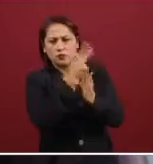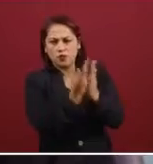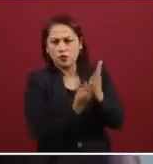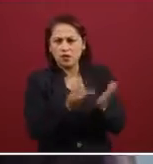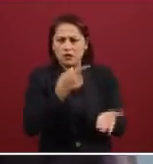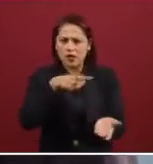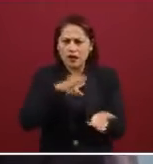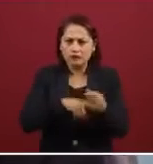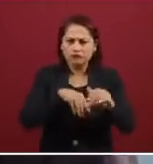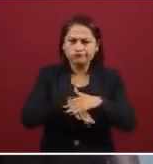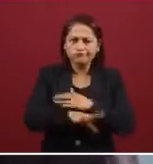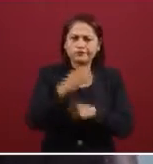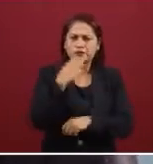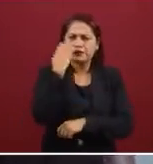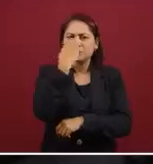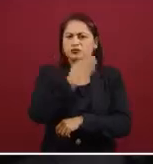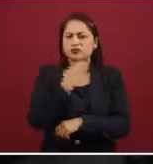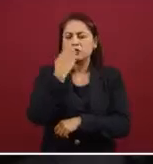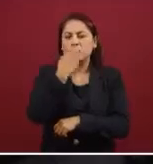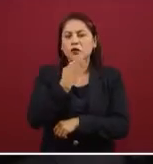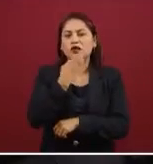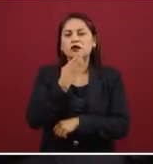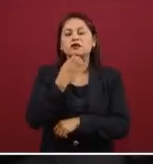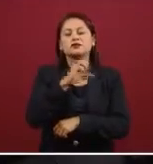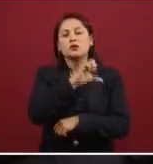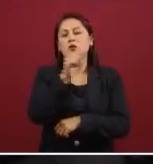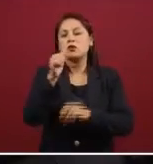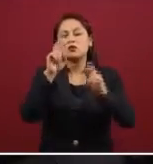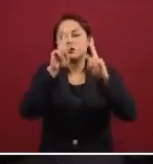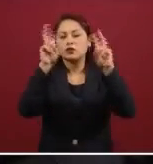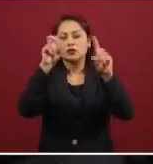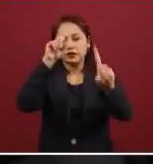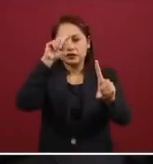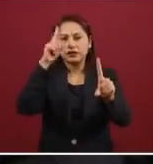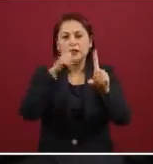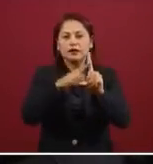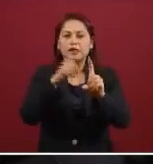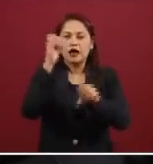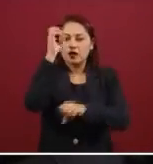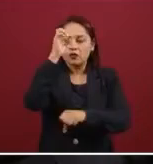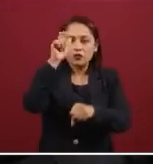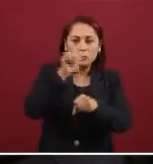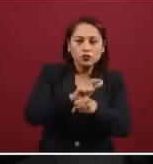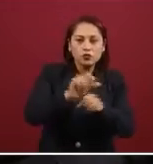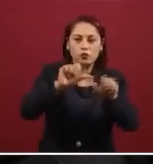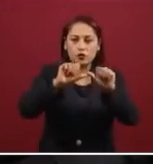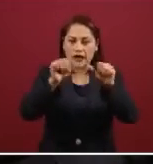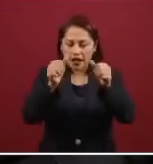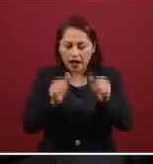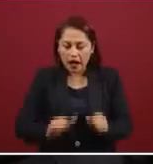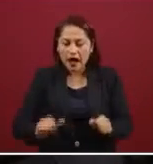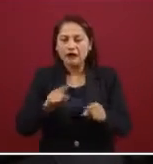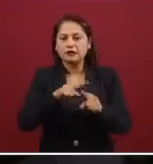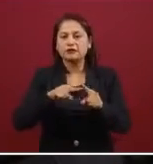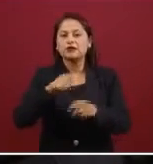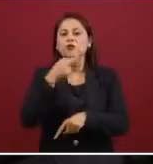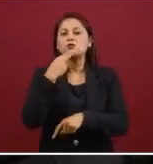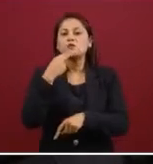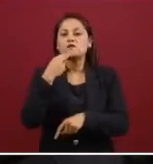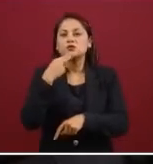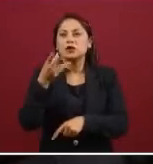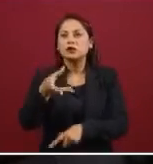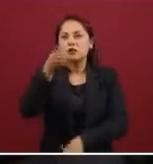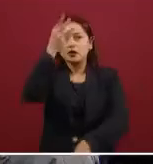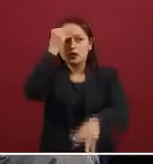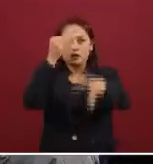utilizar el arte y la creatividad también como formas de desarrollo de la personalidad que lleve a otras formas de usar